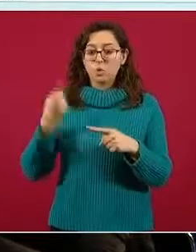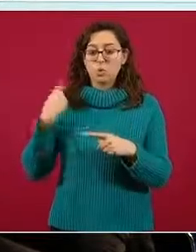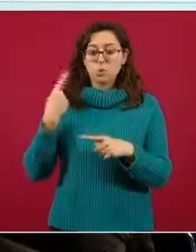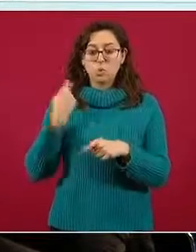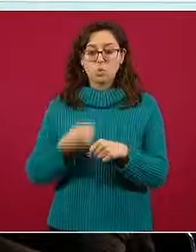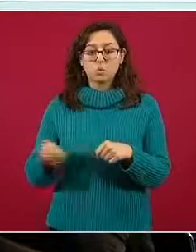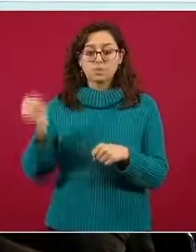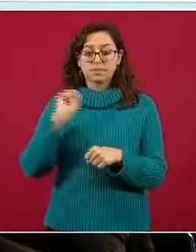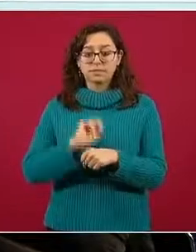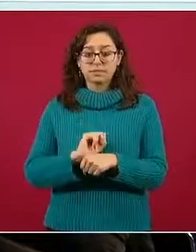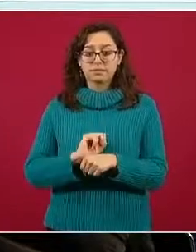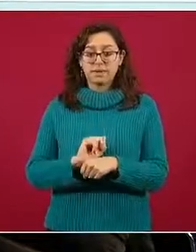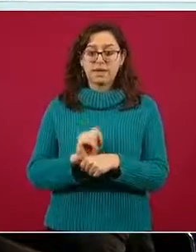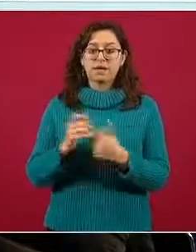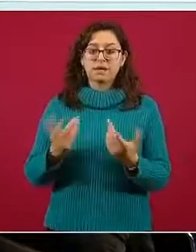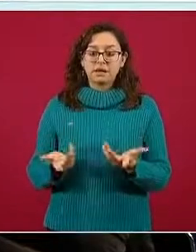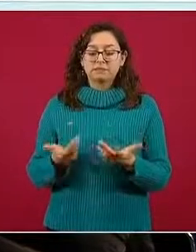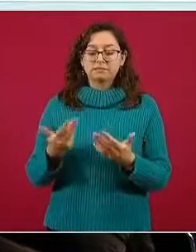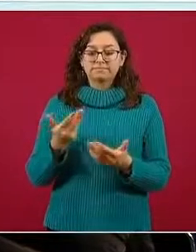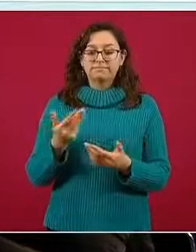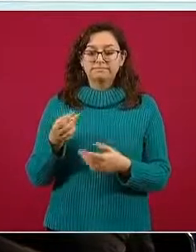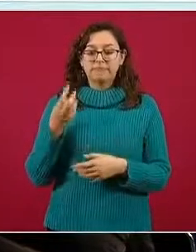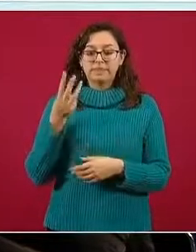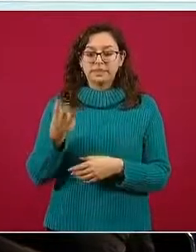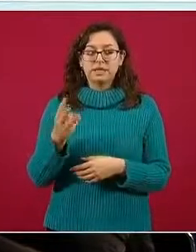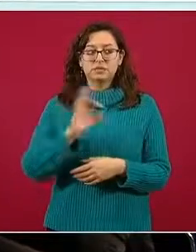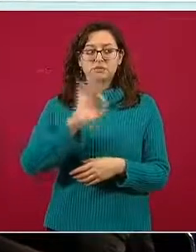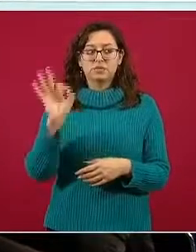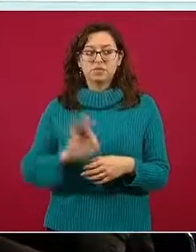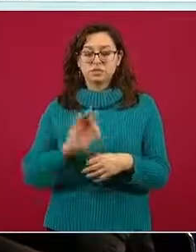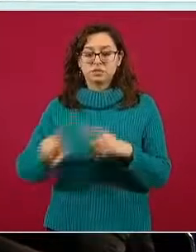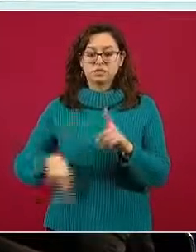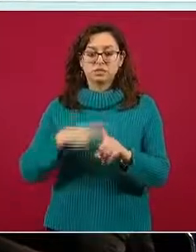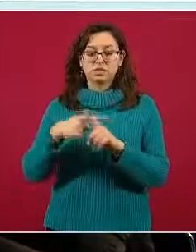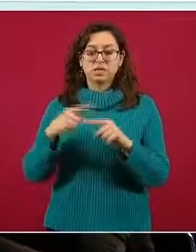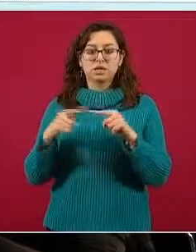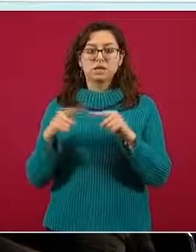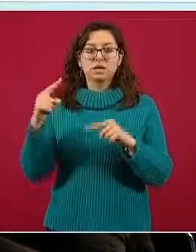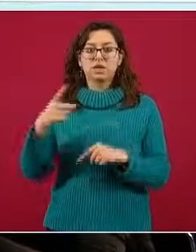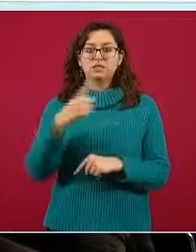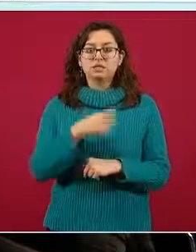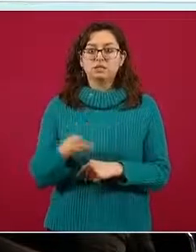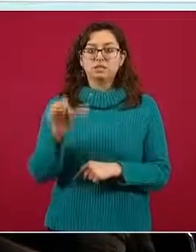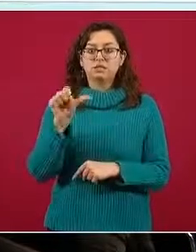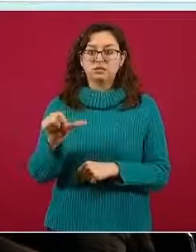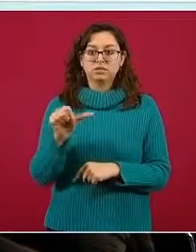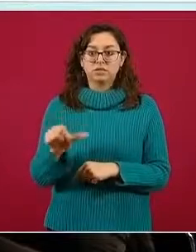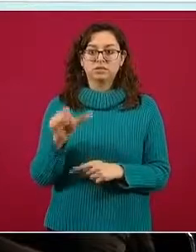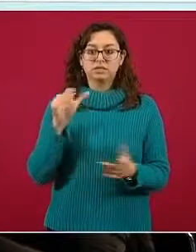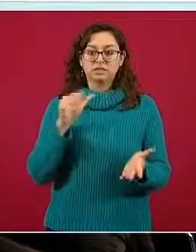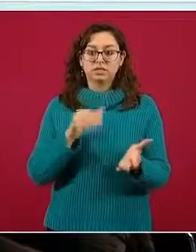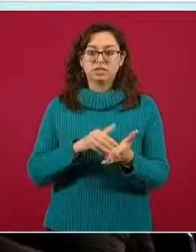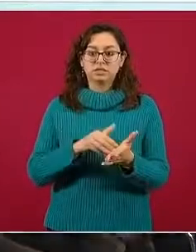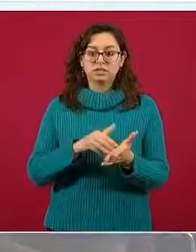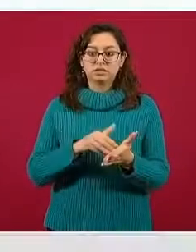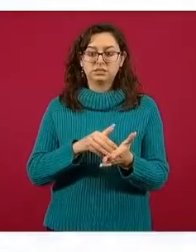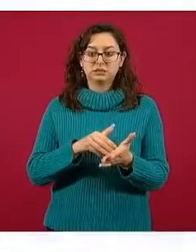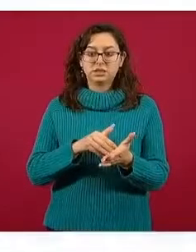anterior del 3 por ciento, tenemos un total de 116 mil 487